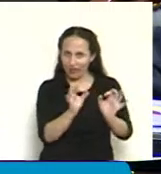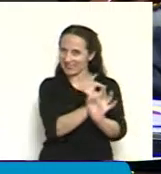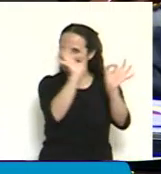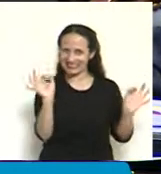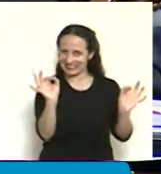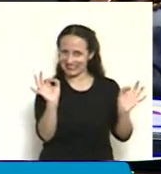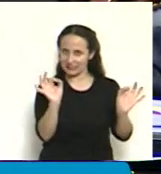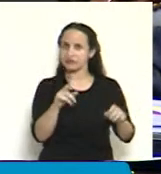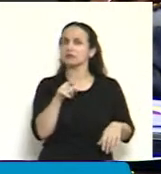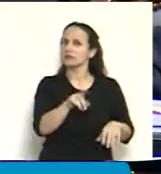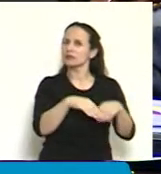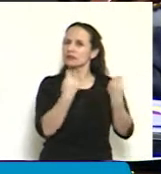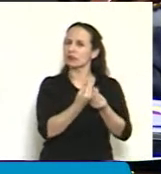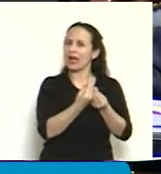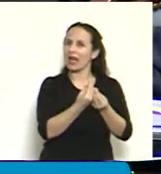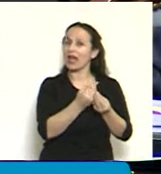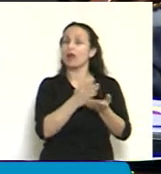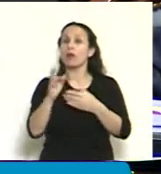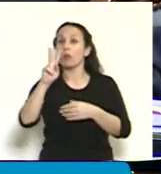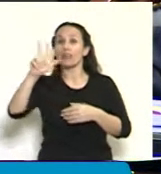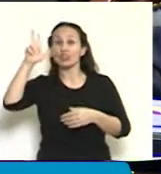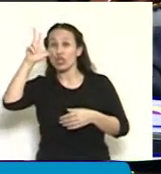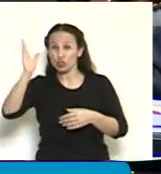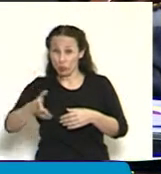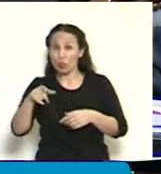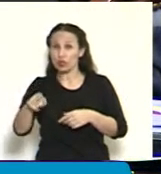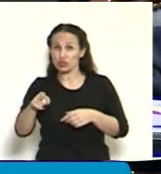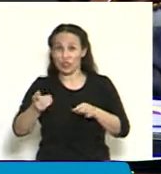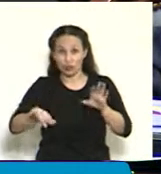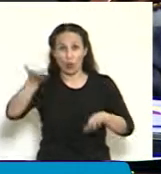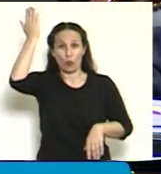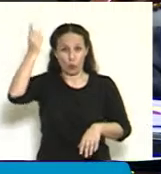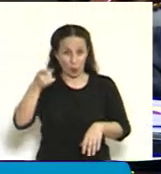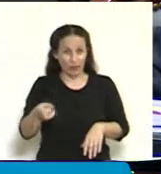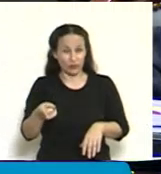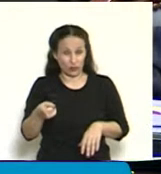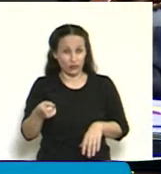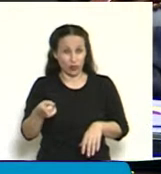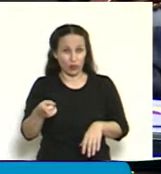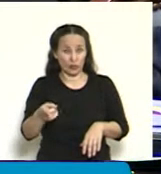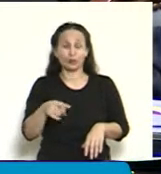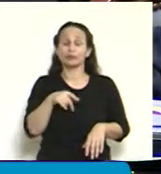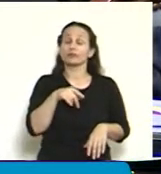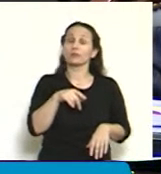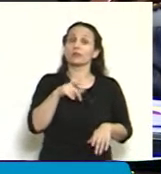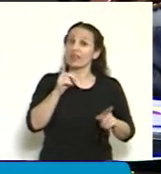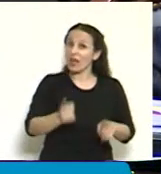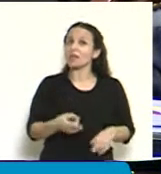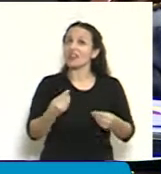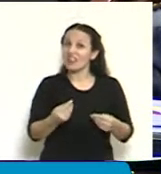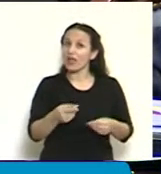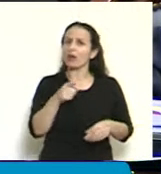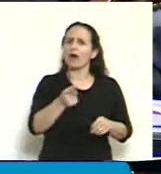un 28 por ciento del aumento. Se duplicó el